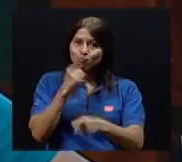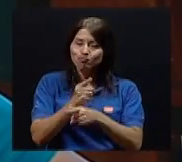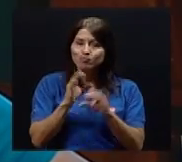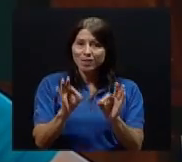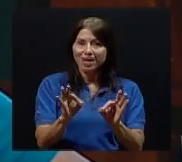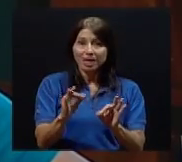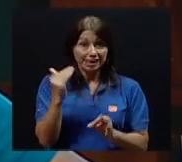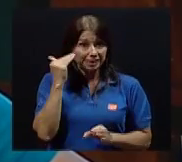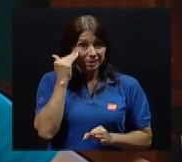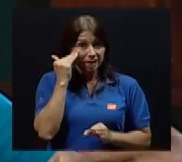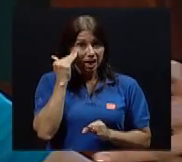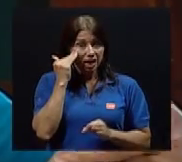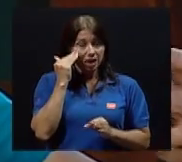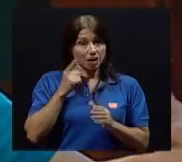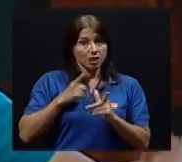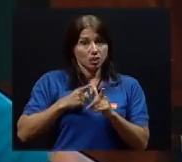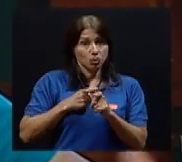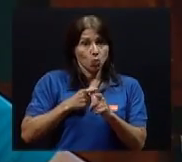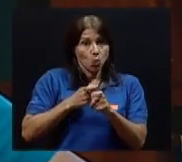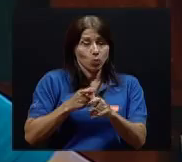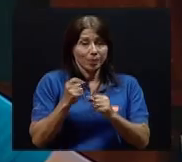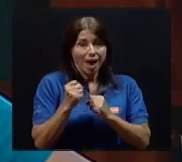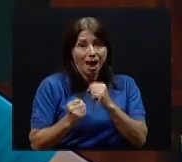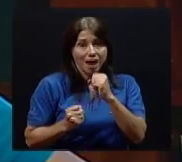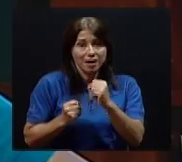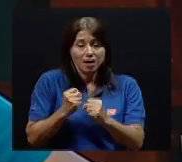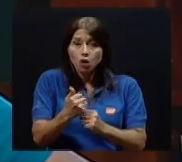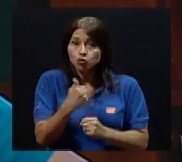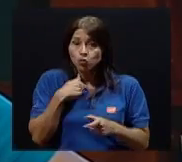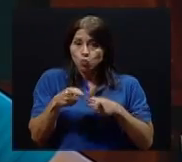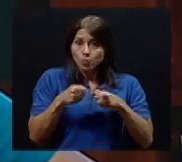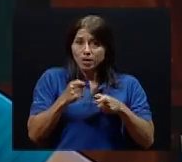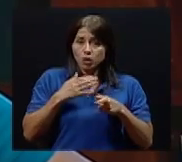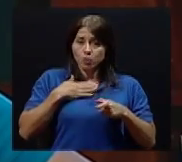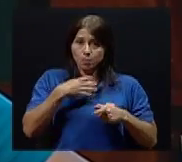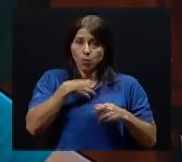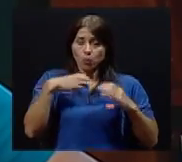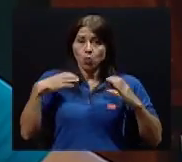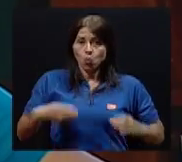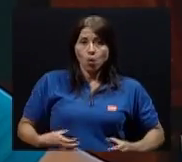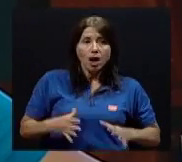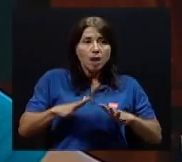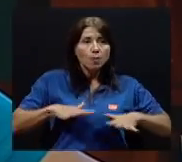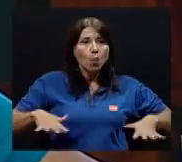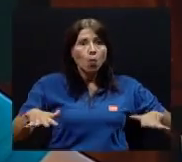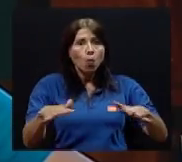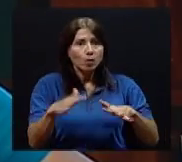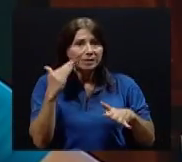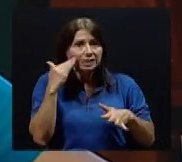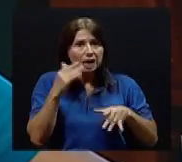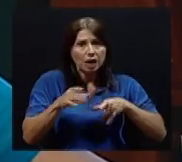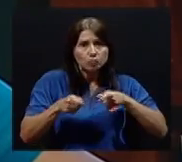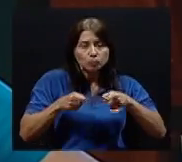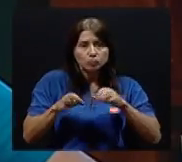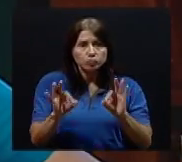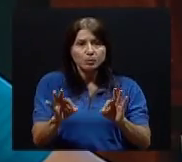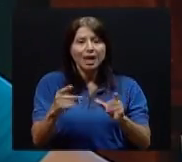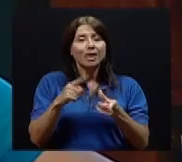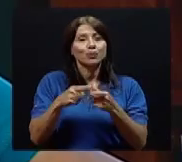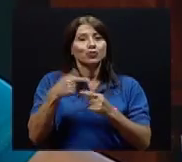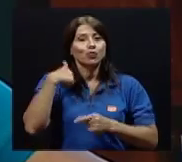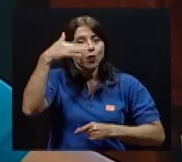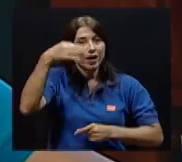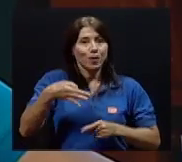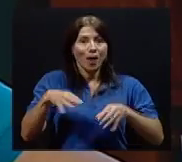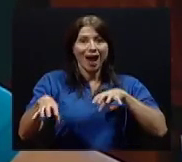que si tengo dominio de mi propio cuerpo en el espacio, que sí, ¿verdad? Entonces, yo creo que la actividad física en